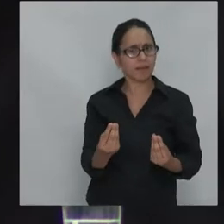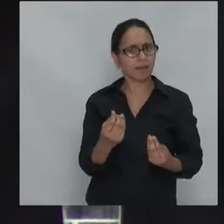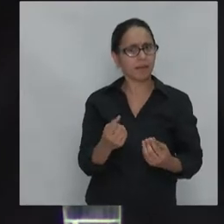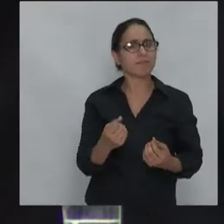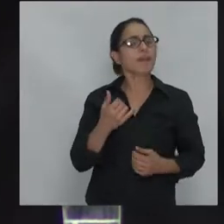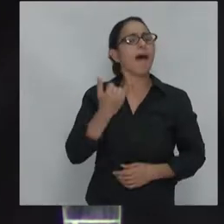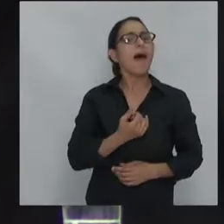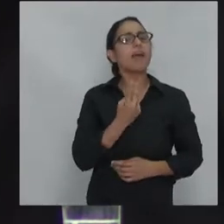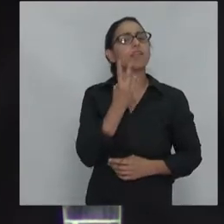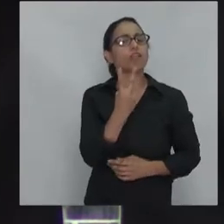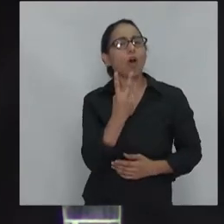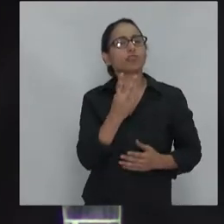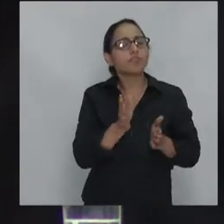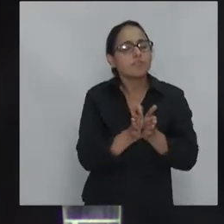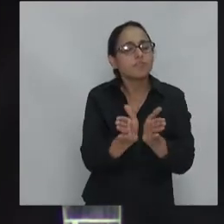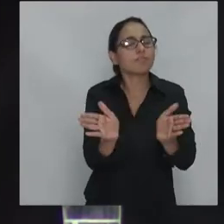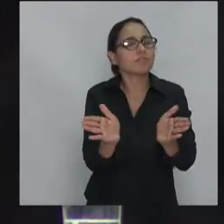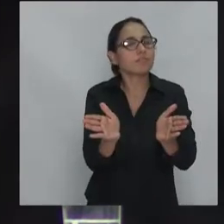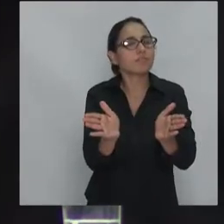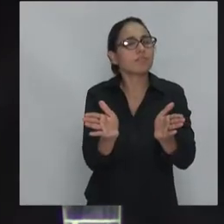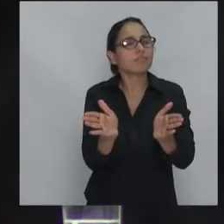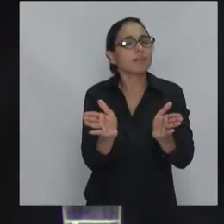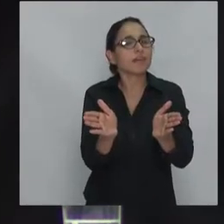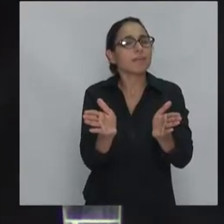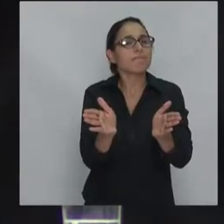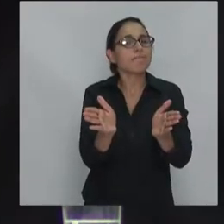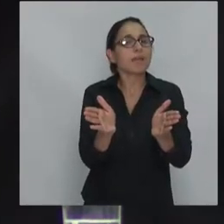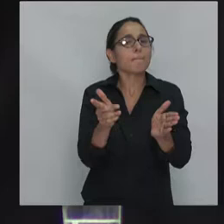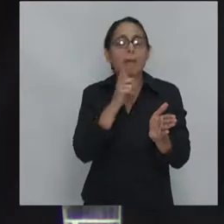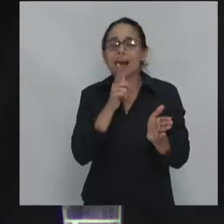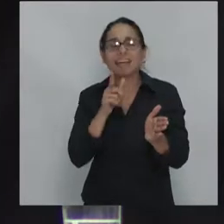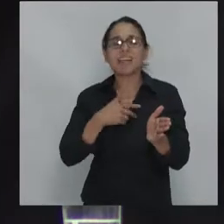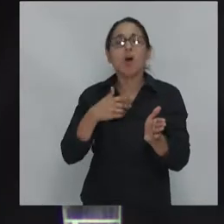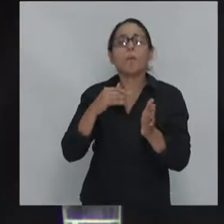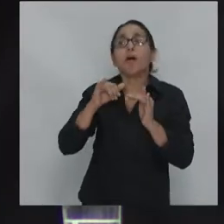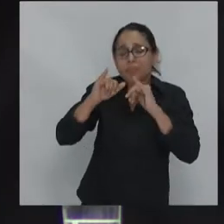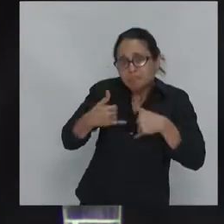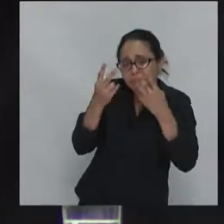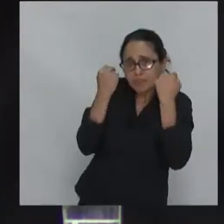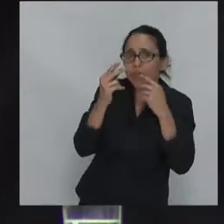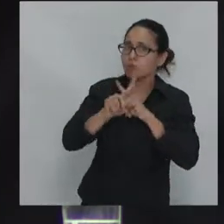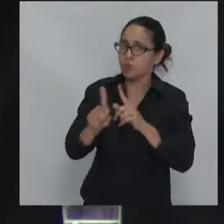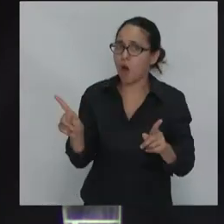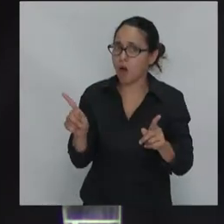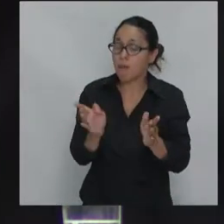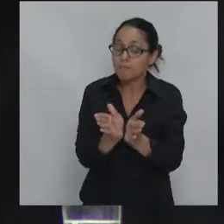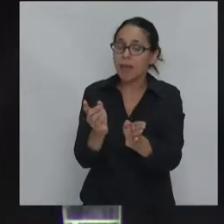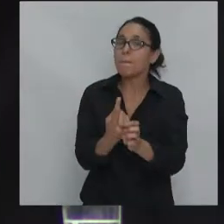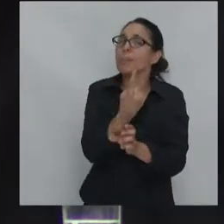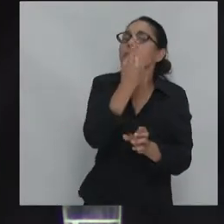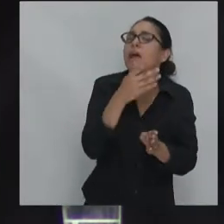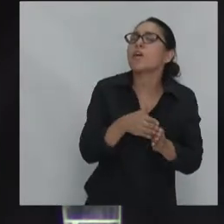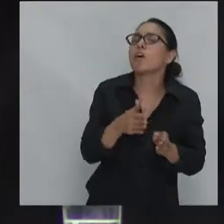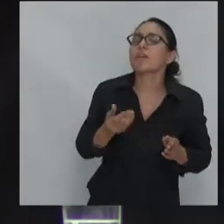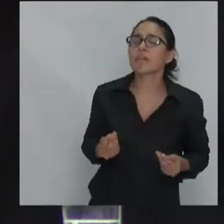dos narrativas que a mí me parece que no hay que aceptar. Una primera narrativa es